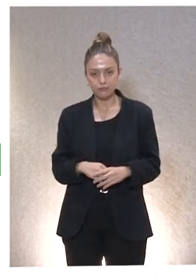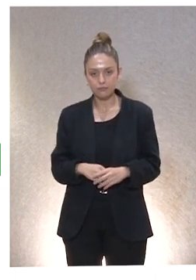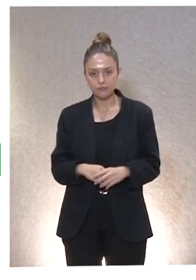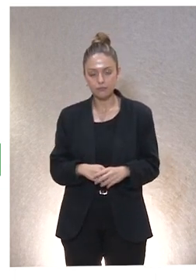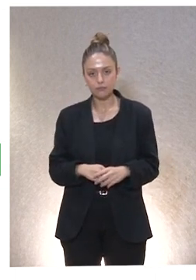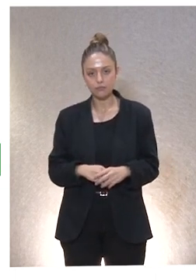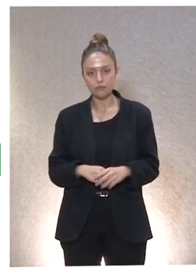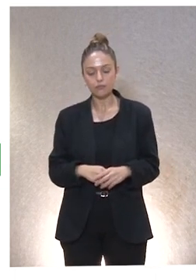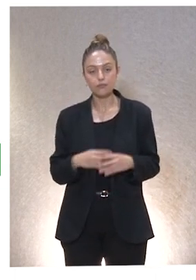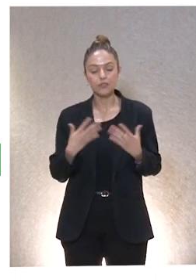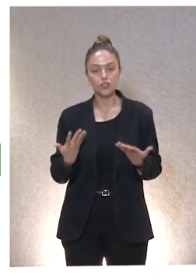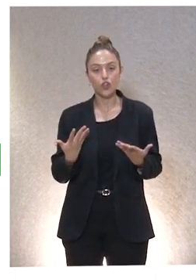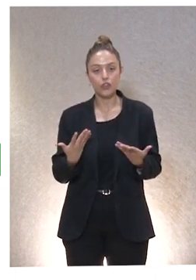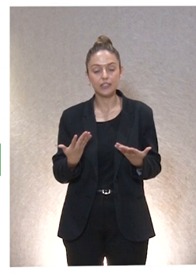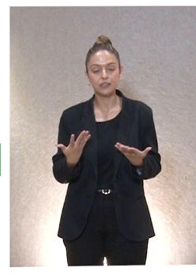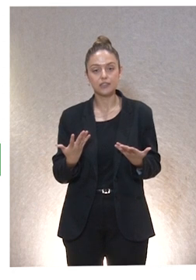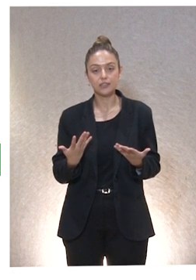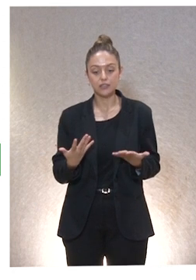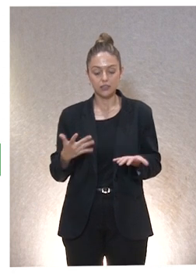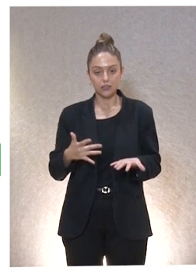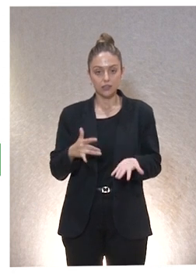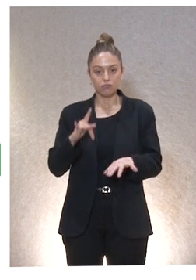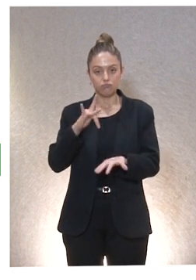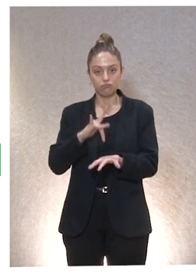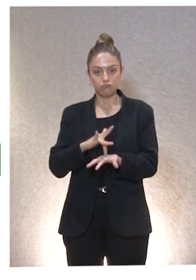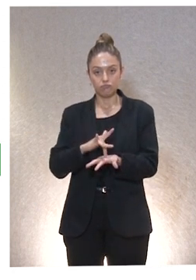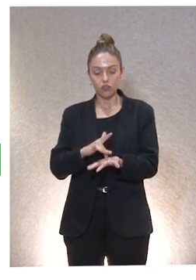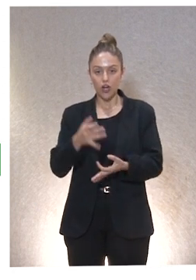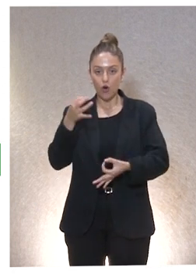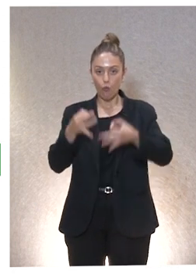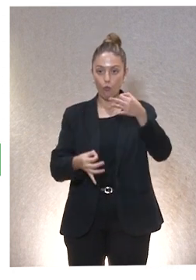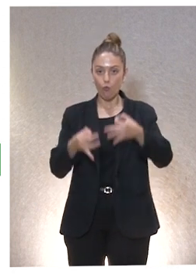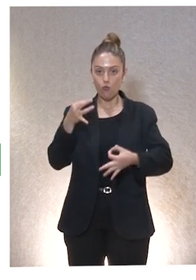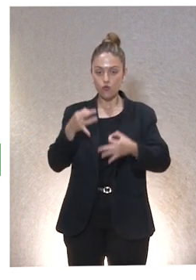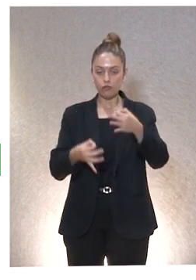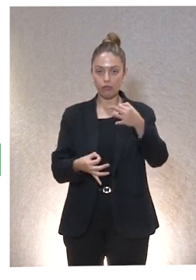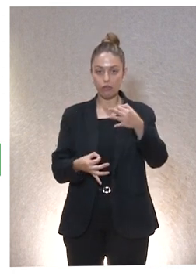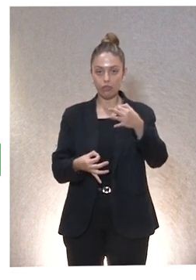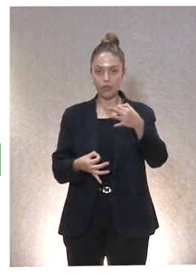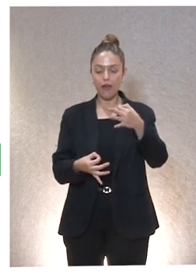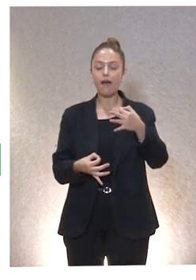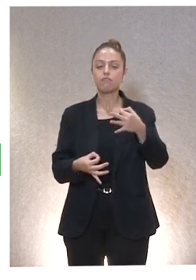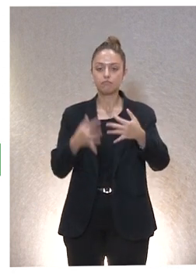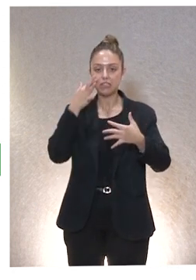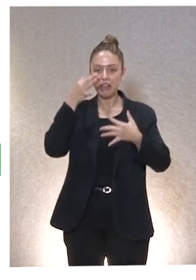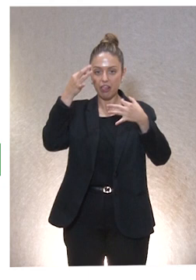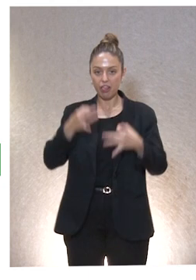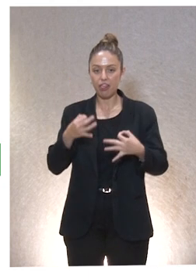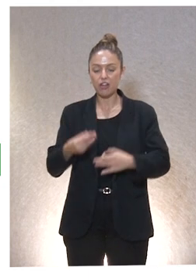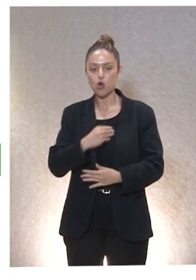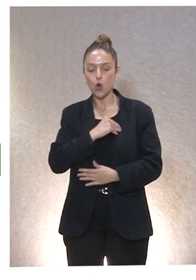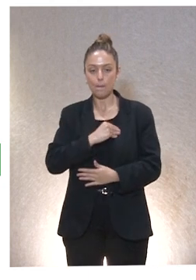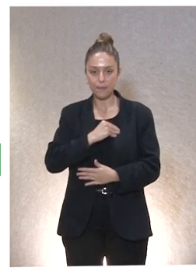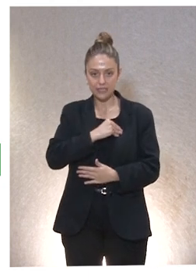Entonces, ¿qué es lo que pasa? Cuando tenemos todo esto, la justicia se hace entonces justicia compasiva.